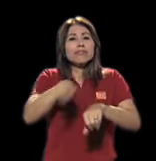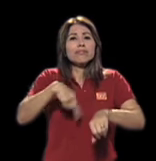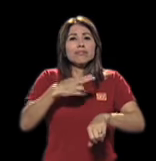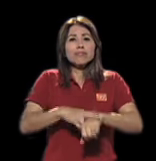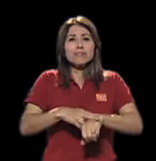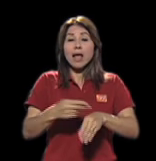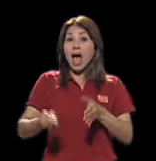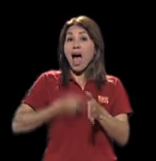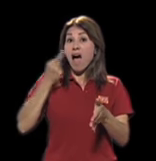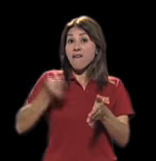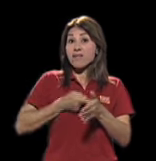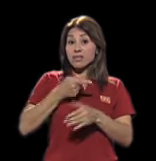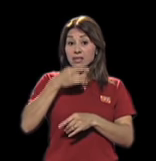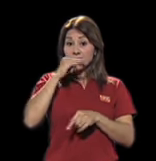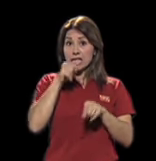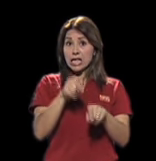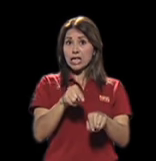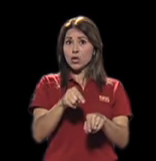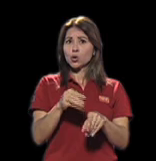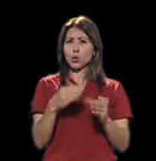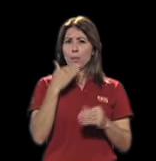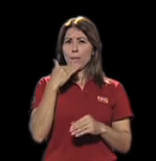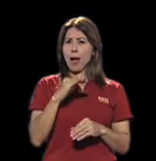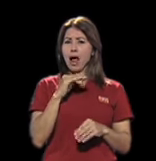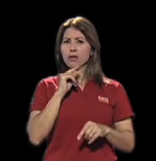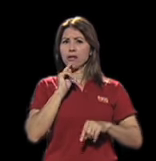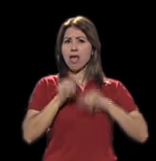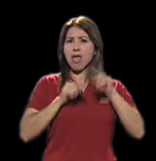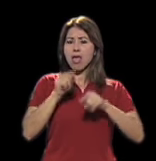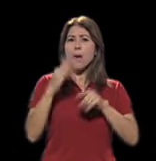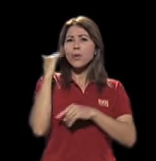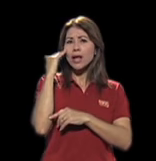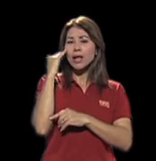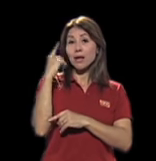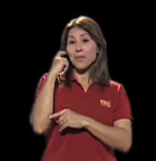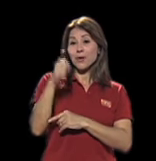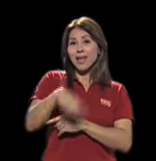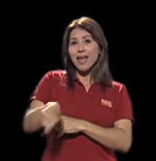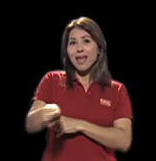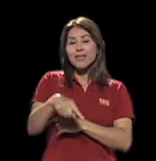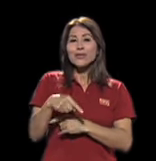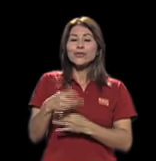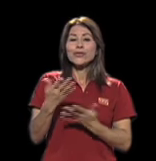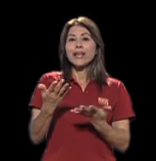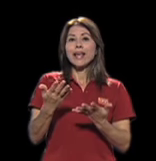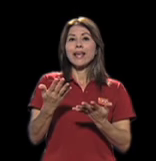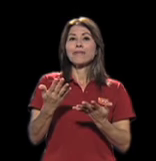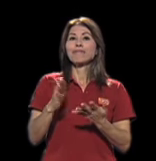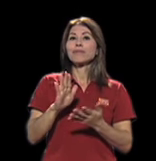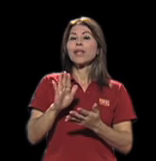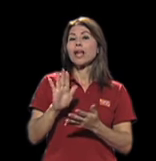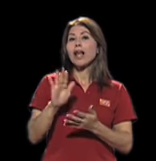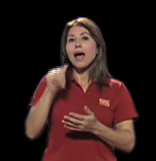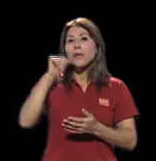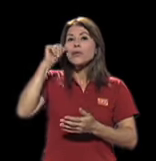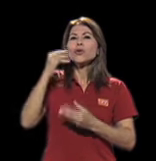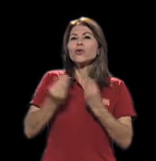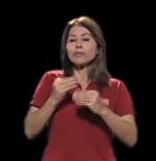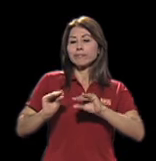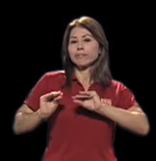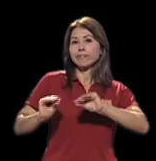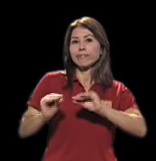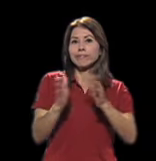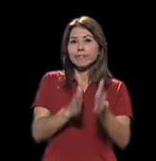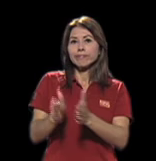la burla o crueldad de un niño o una niña tiene que ver con la formación que le han brindado a los adultos. Y en el caso